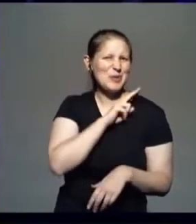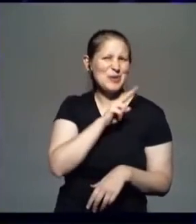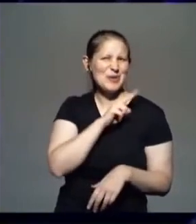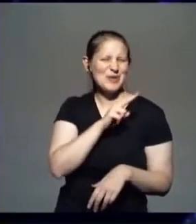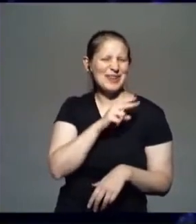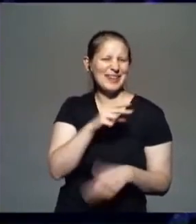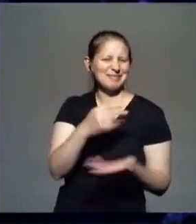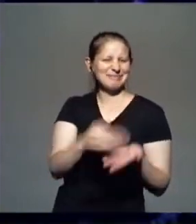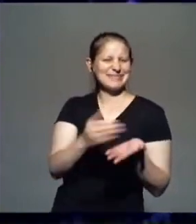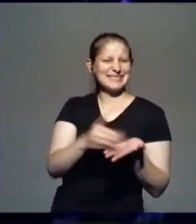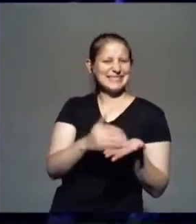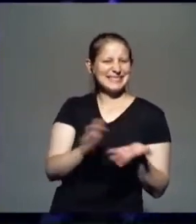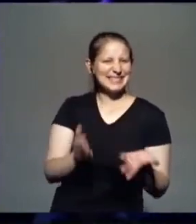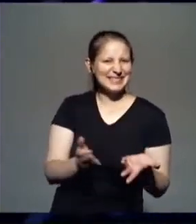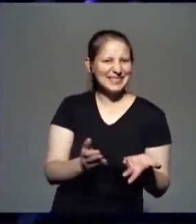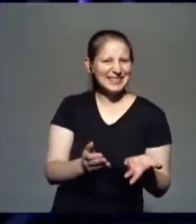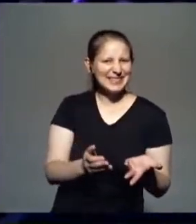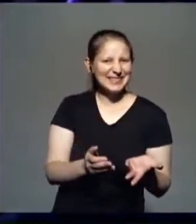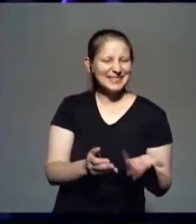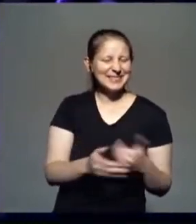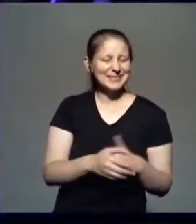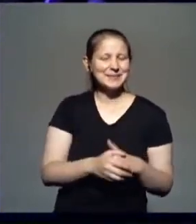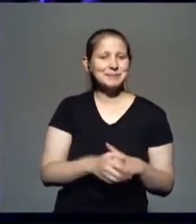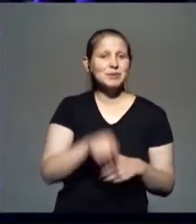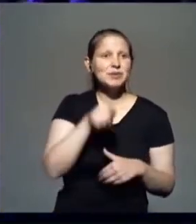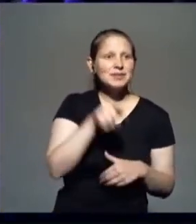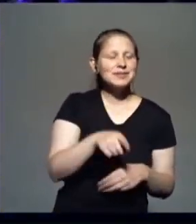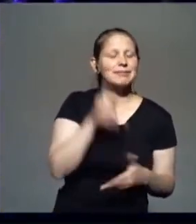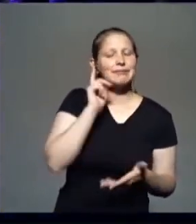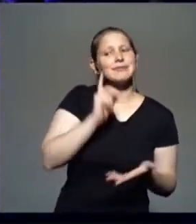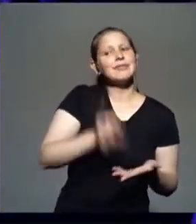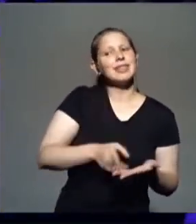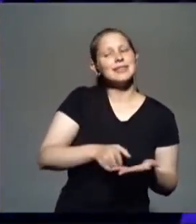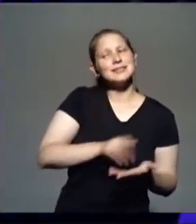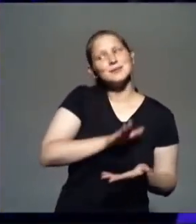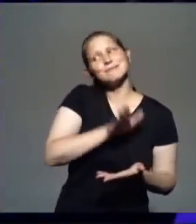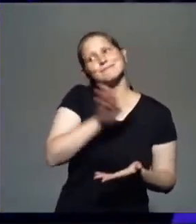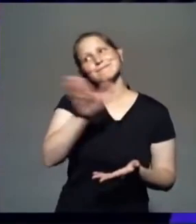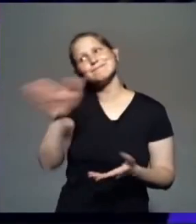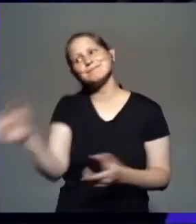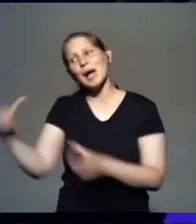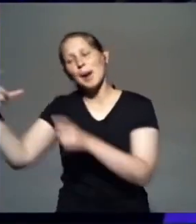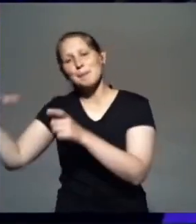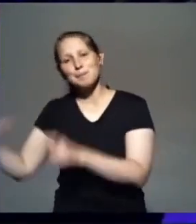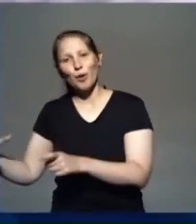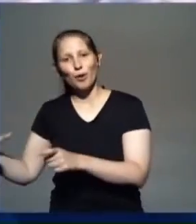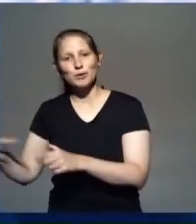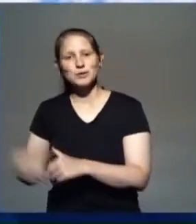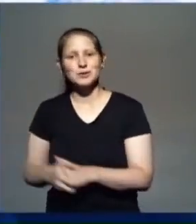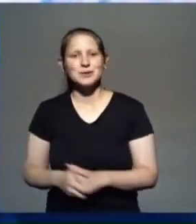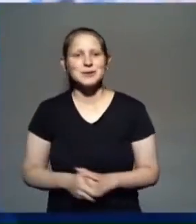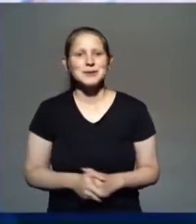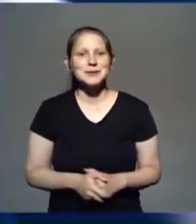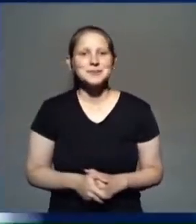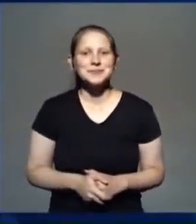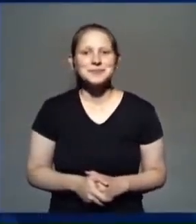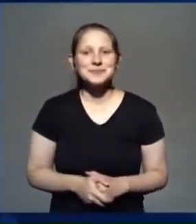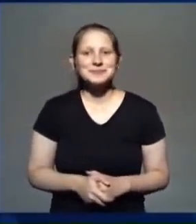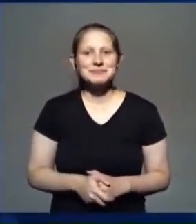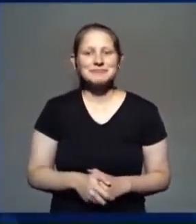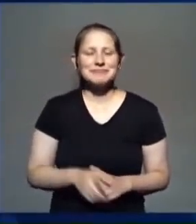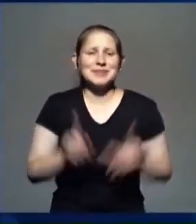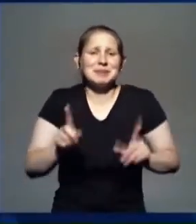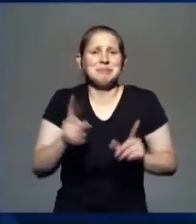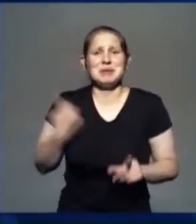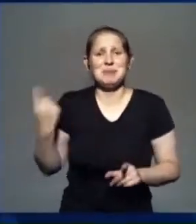veranos que hace 41 grados y ni hay que hablar si alguien es de Santiago del Estero y nos está viendo, que uno